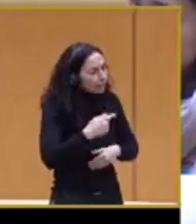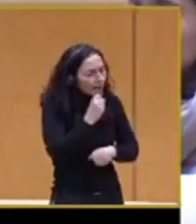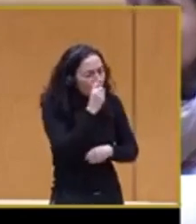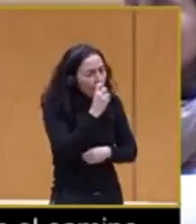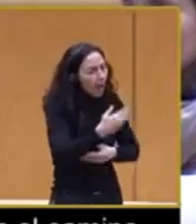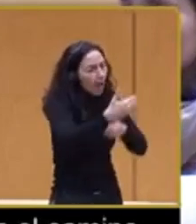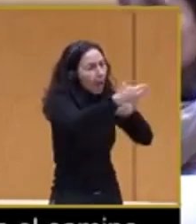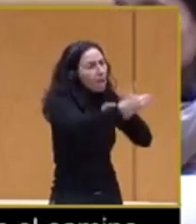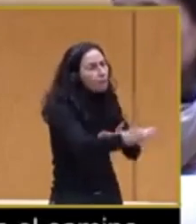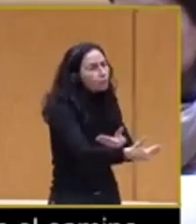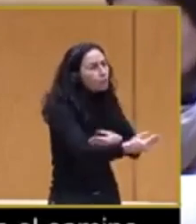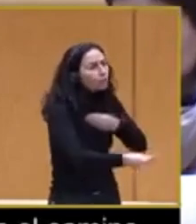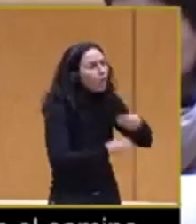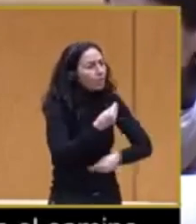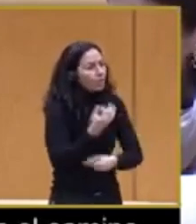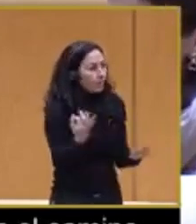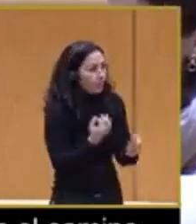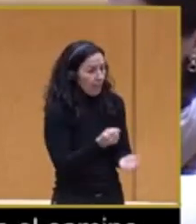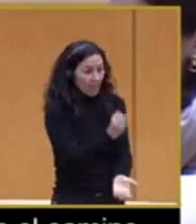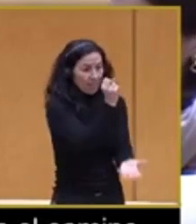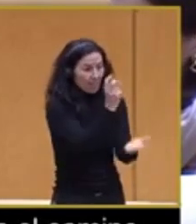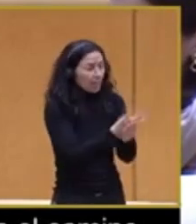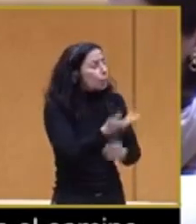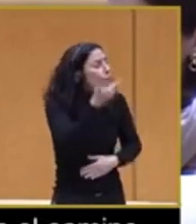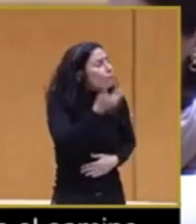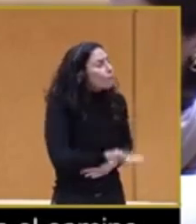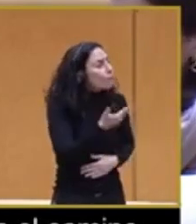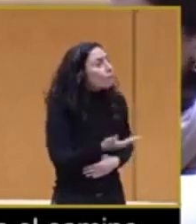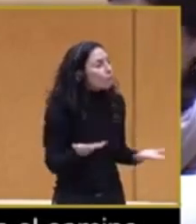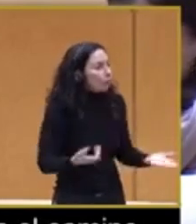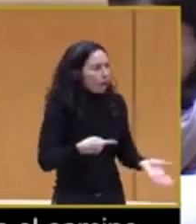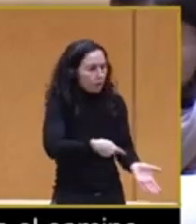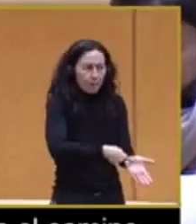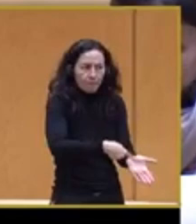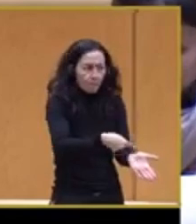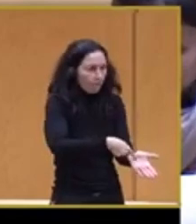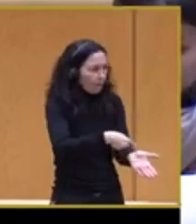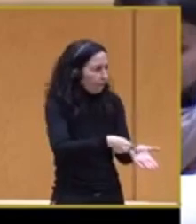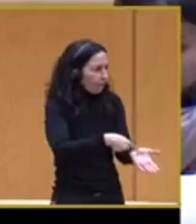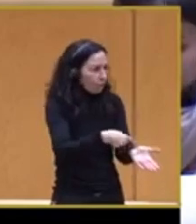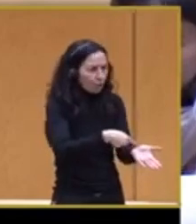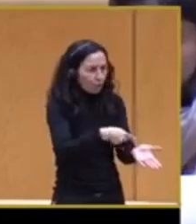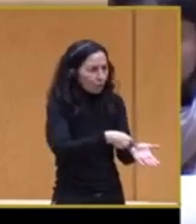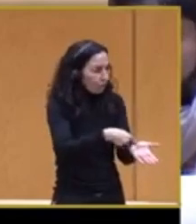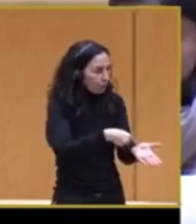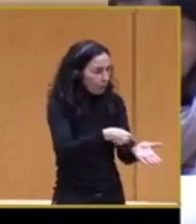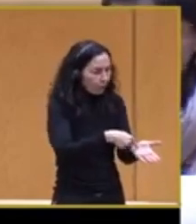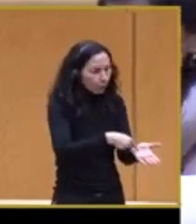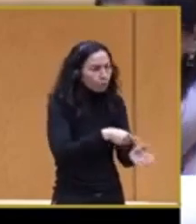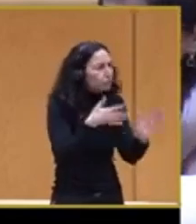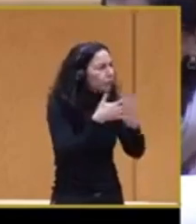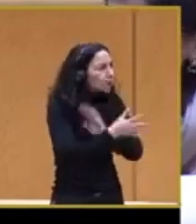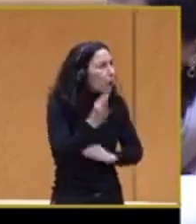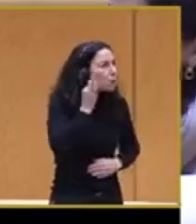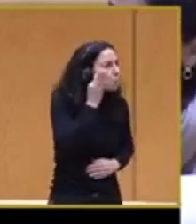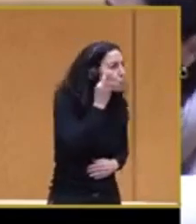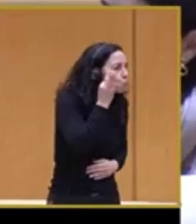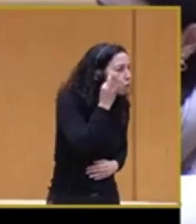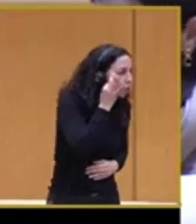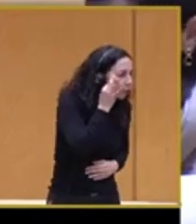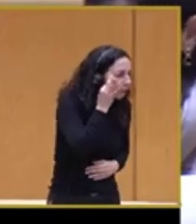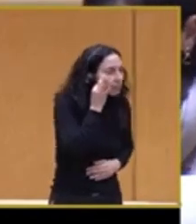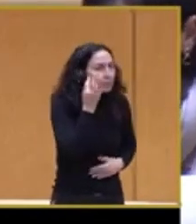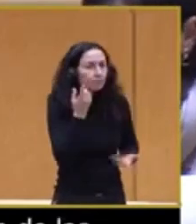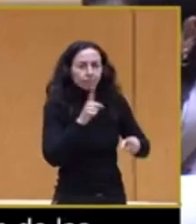uno de los retos fundamentales es la reivindicación y puesta en valor de la contribución de las mujeres a nivel profesional,